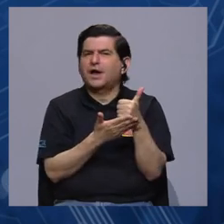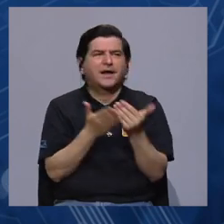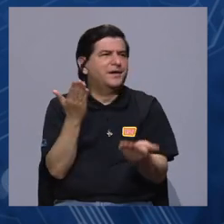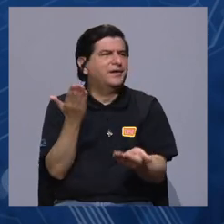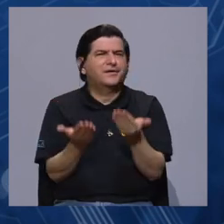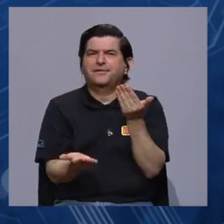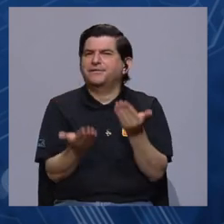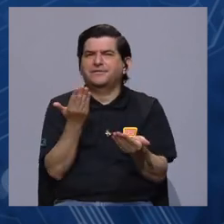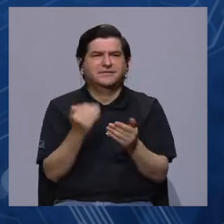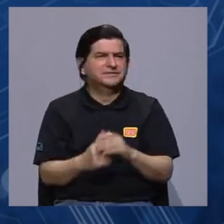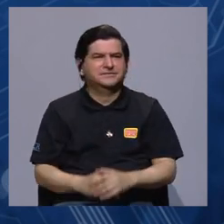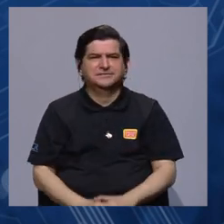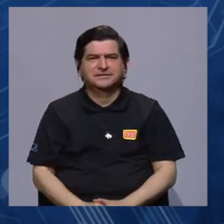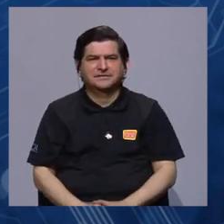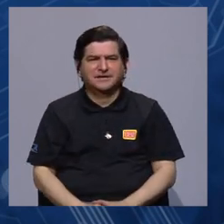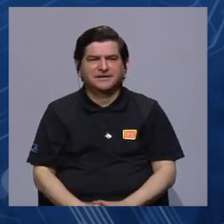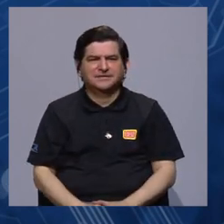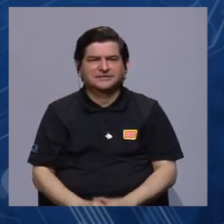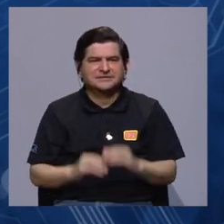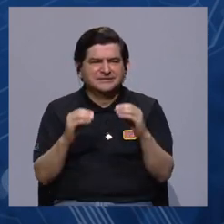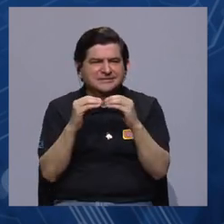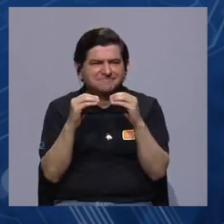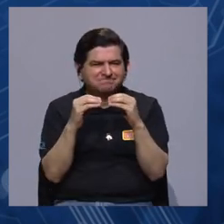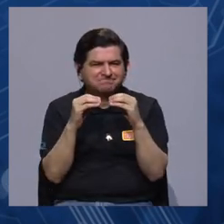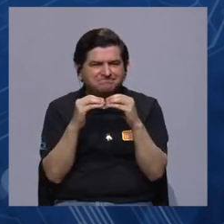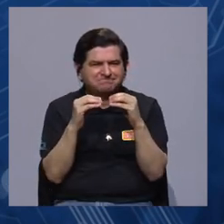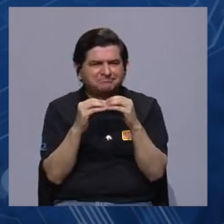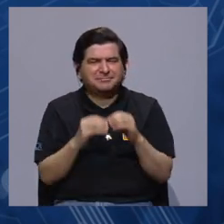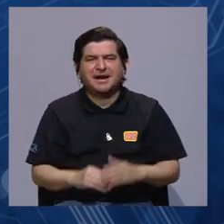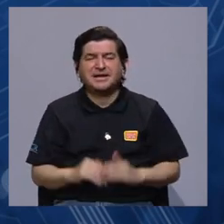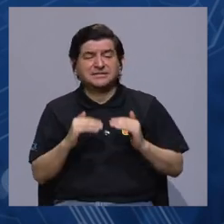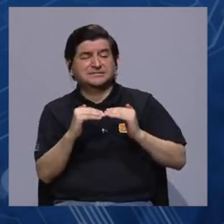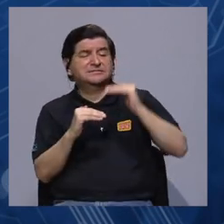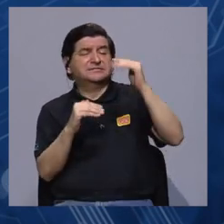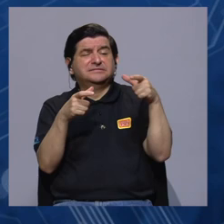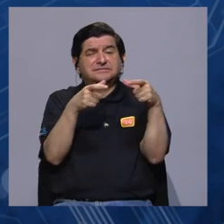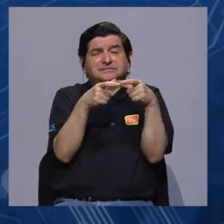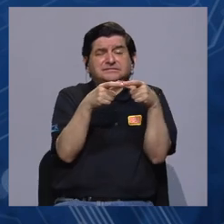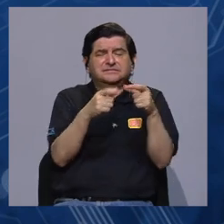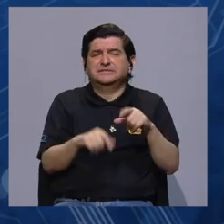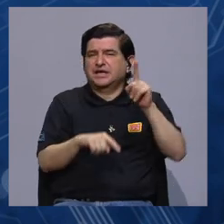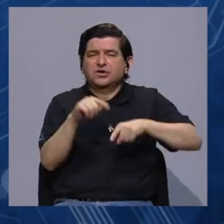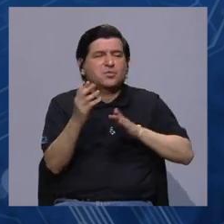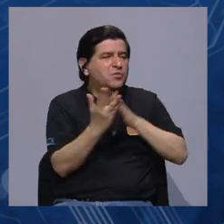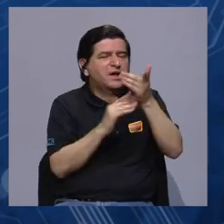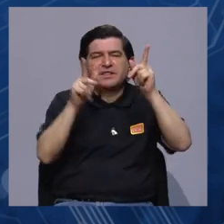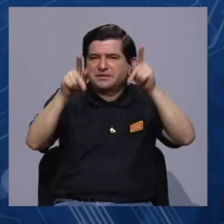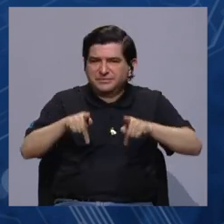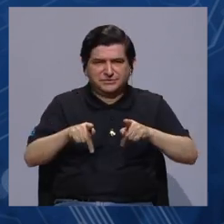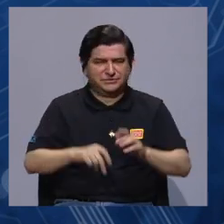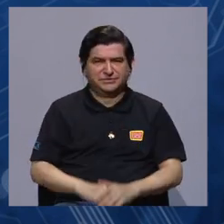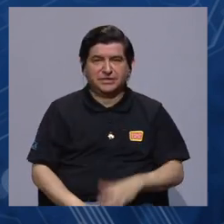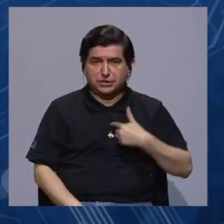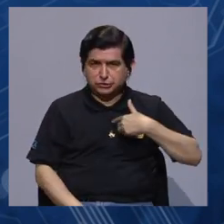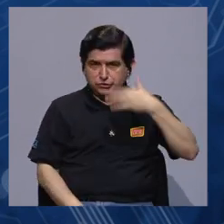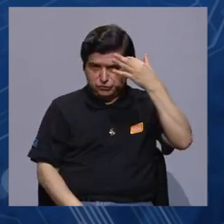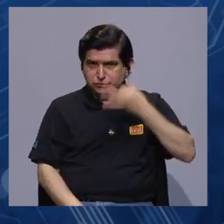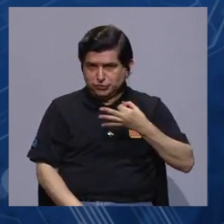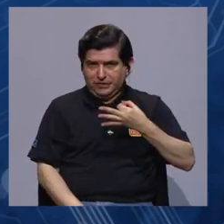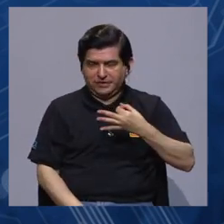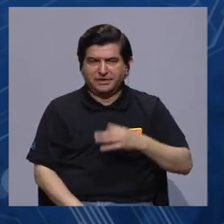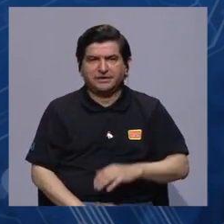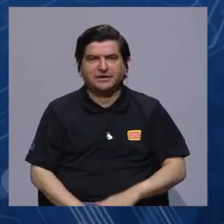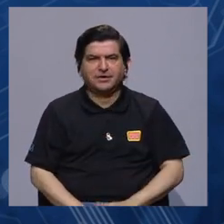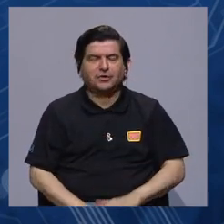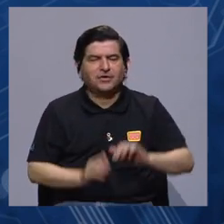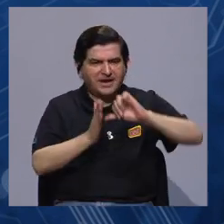y no como algo también, ¿verdad?, como más tal vez elitista o algo que es inaccesible a la gente. Creo que, y